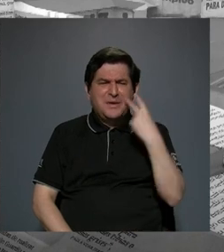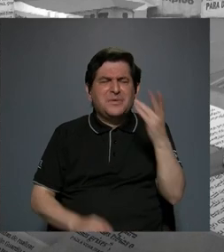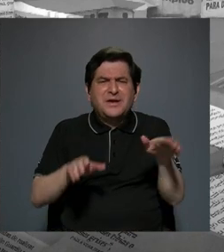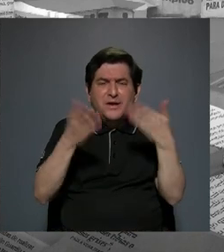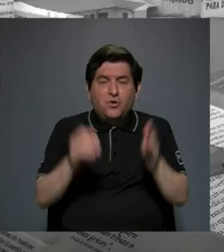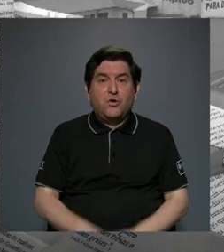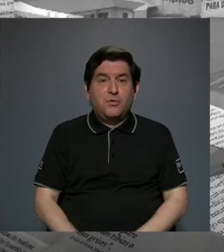continuo